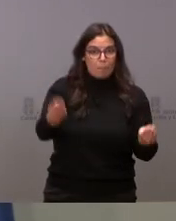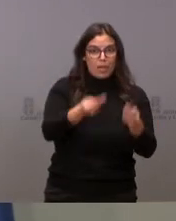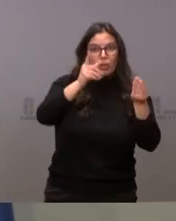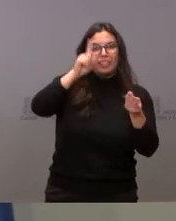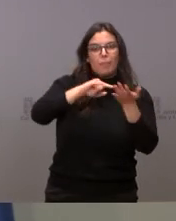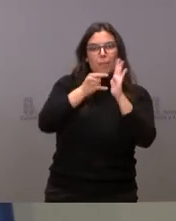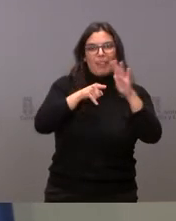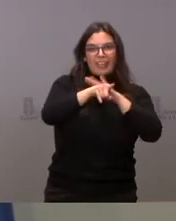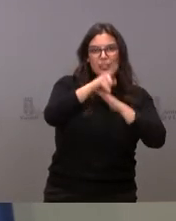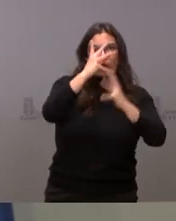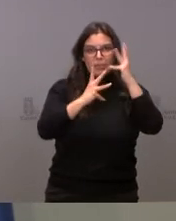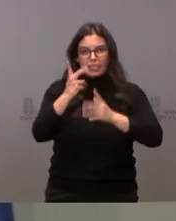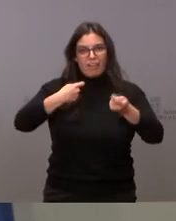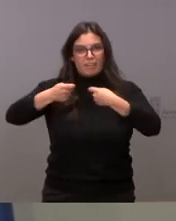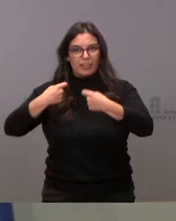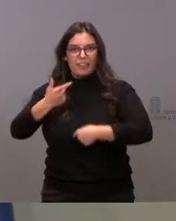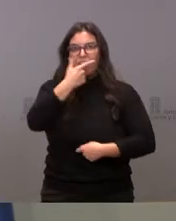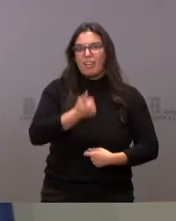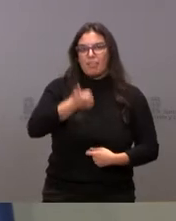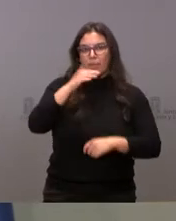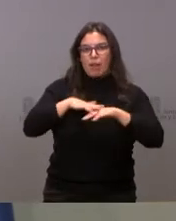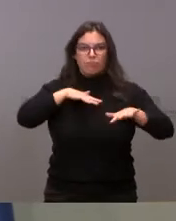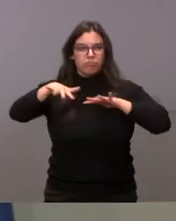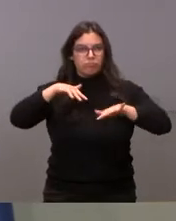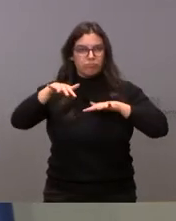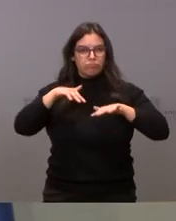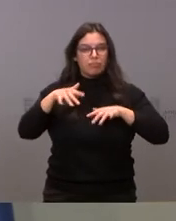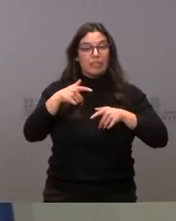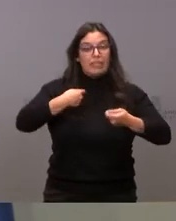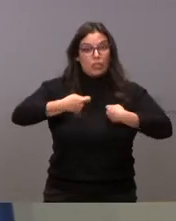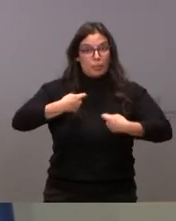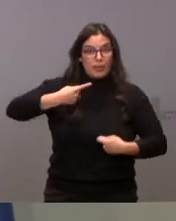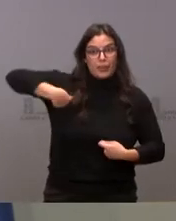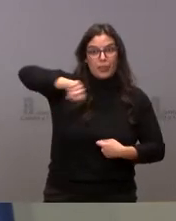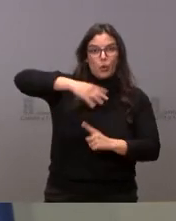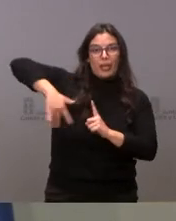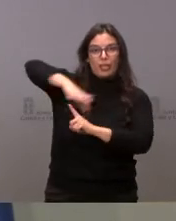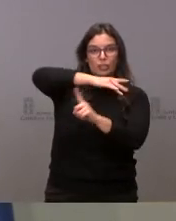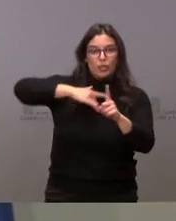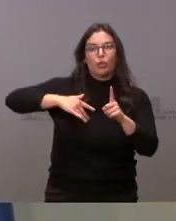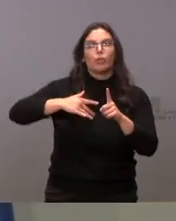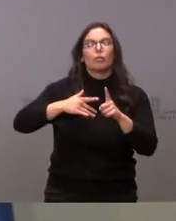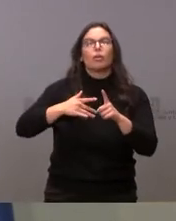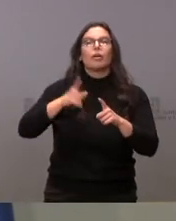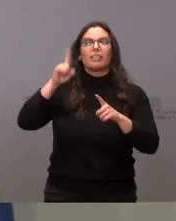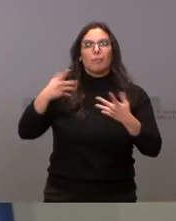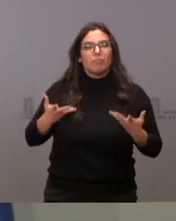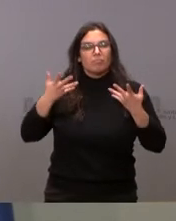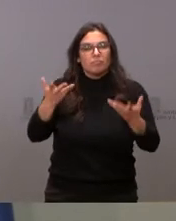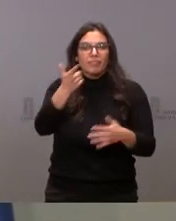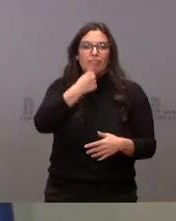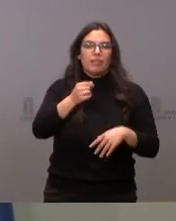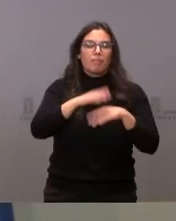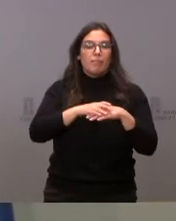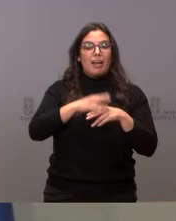de gestión administrativa y comercial, con el fin de revitalizar la actividad comercial del mercado y su entorno, favoreciendo al mismo tiempo la actividad